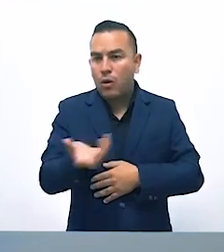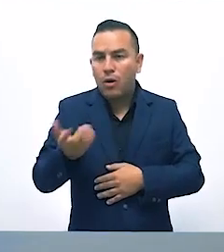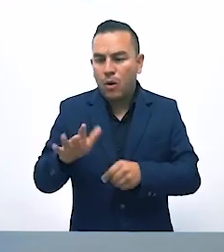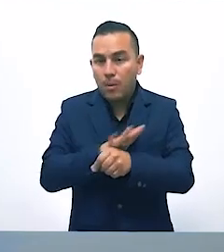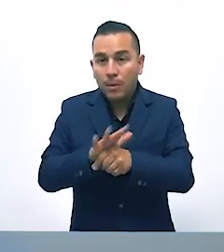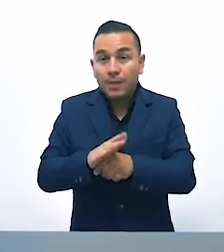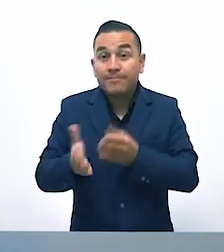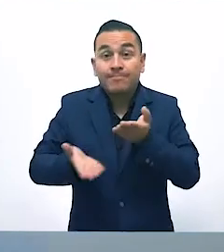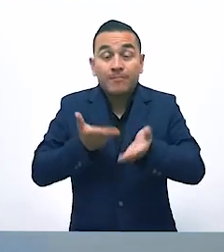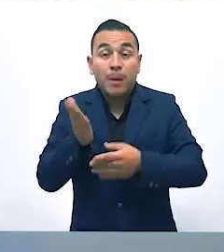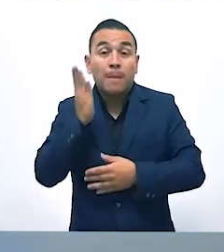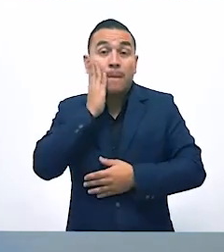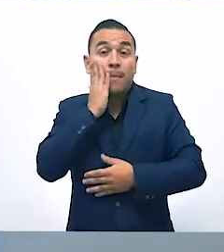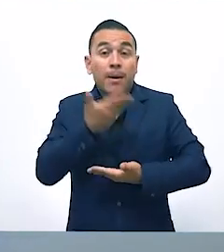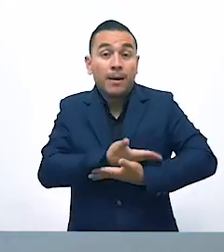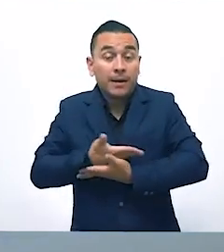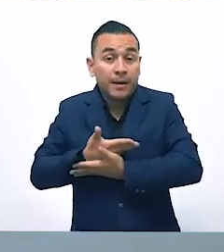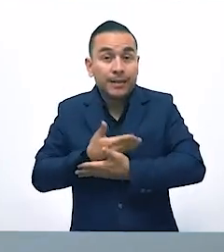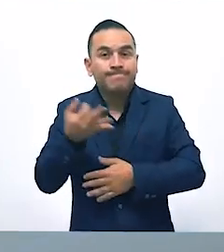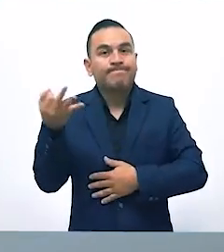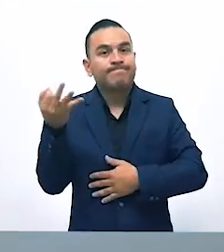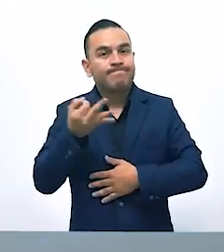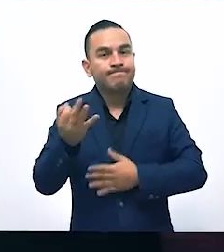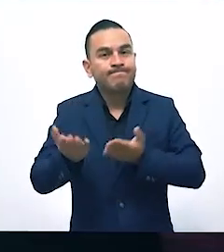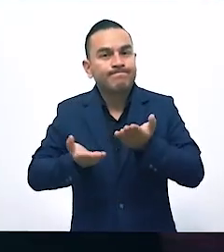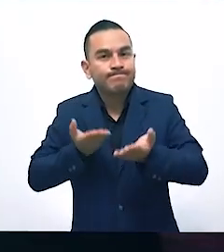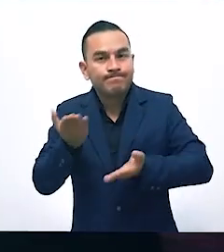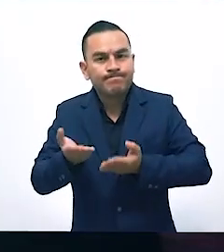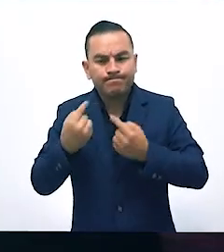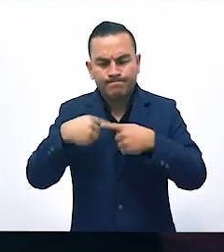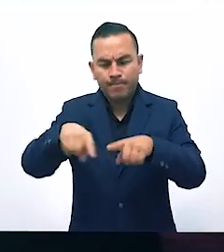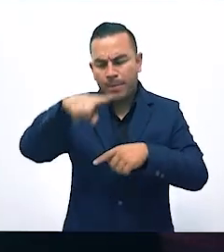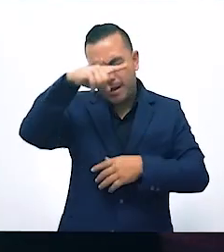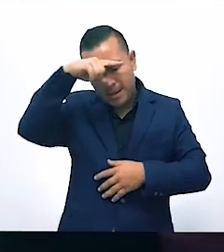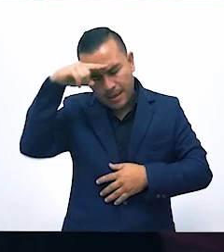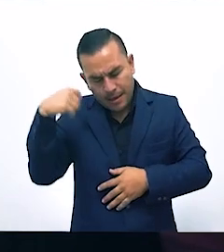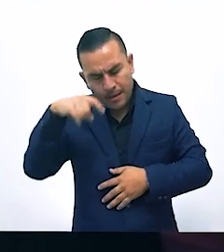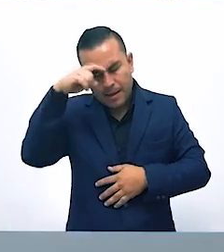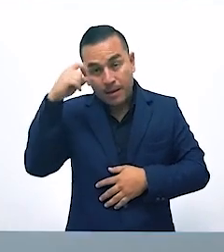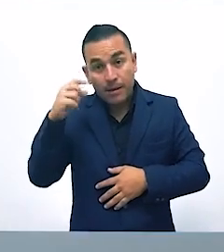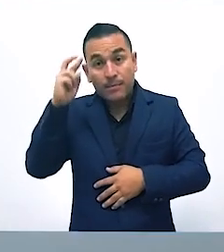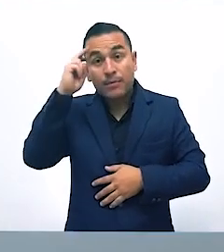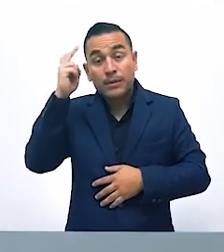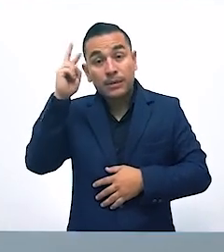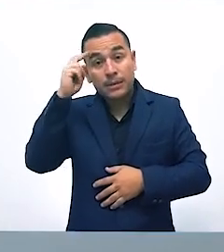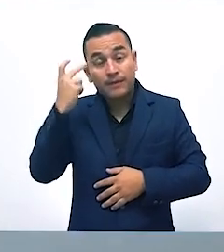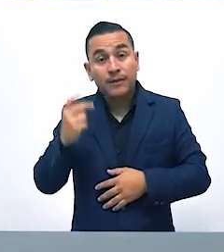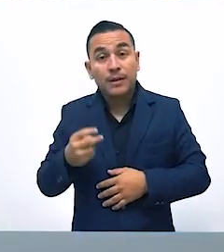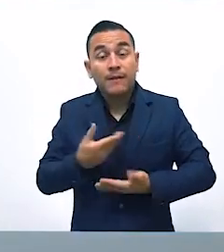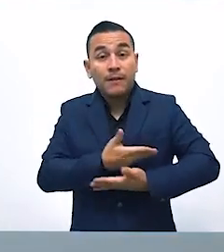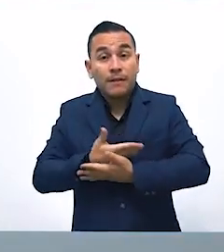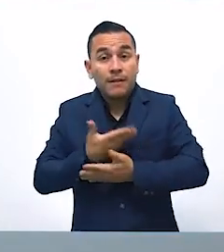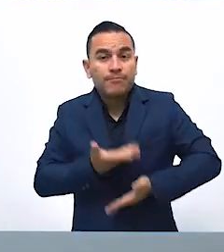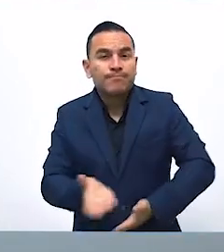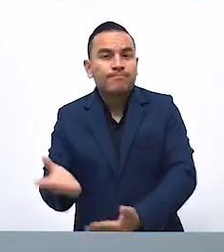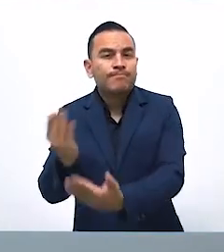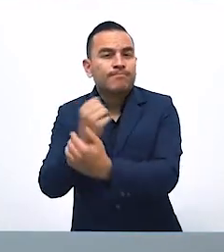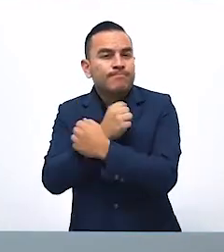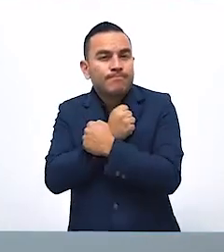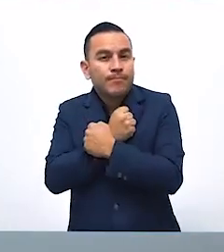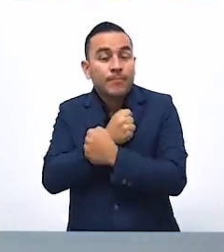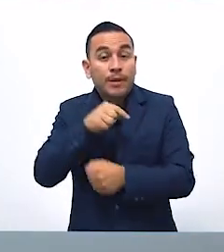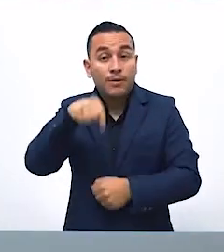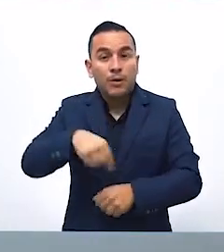servicios y atenciones que las mamás y sus bebés necesitan. Seguiremos trabajando en este camino porque los bebés merecen nacer con